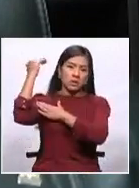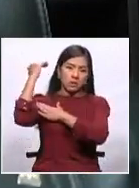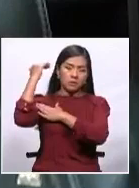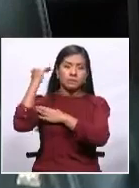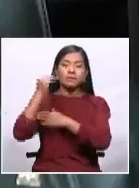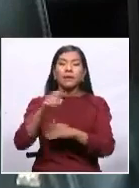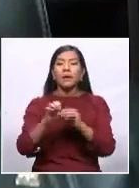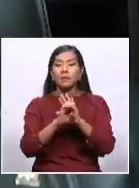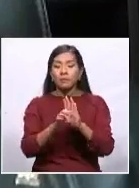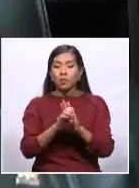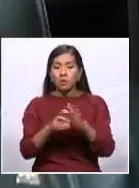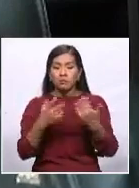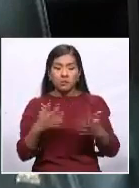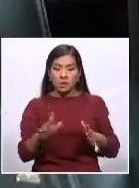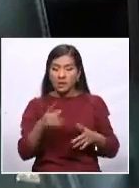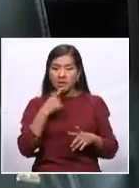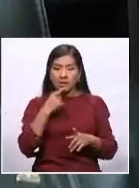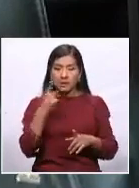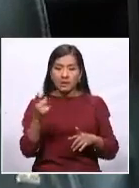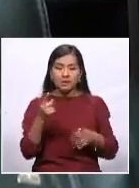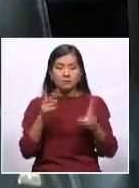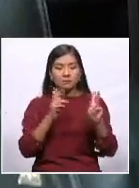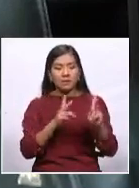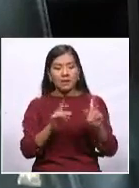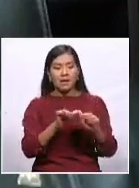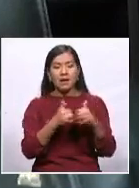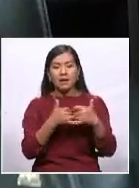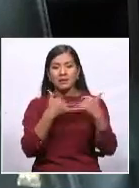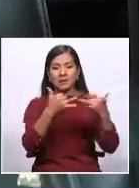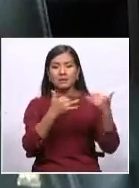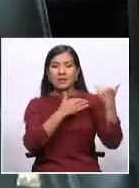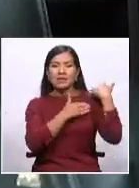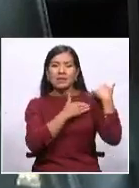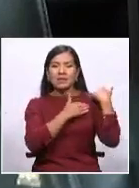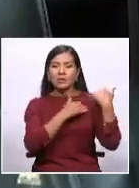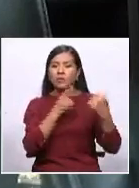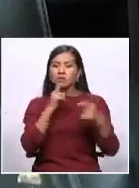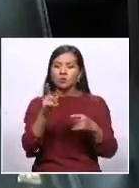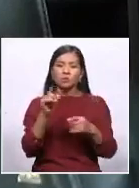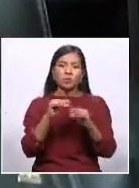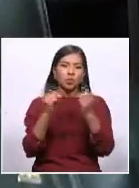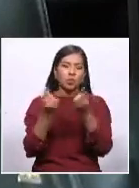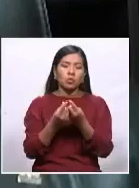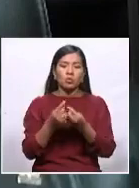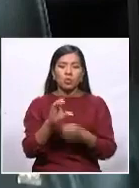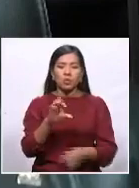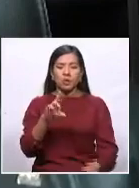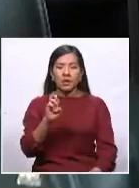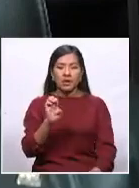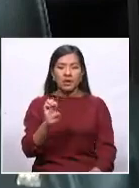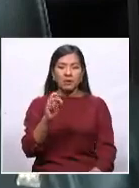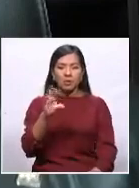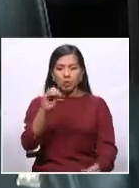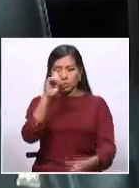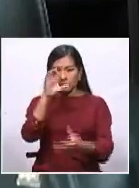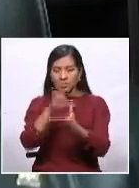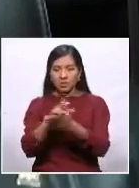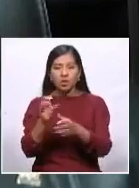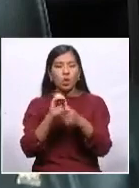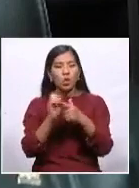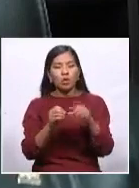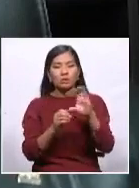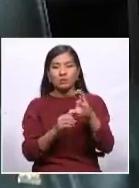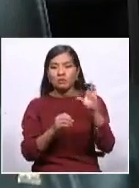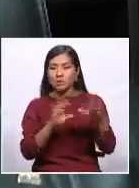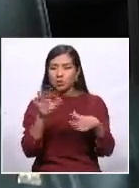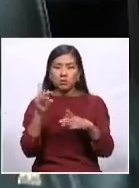por ejemplo se habla de la presencia de los asambleístas cruceños ya sean de comunidad ciudadana o de creemos para poder atender